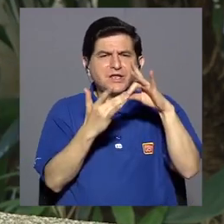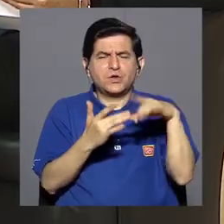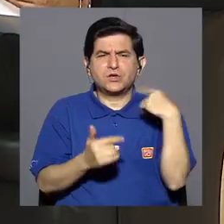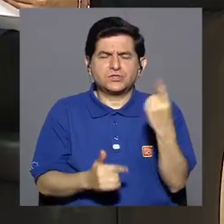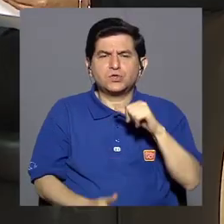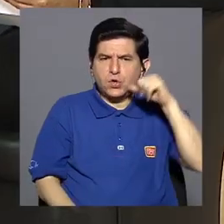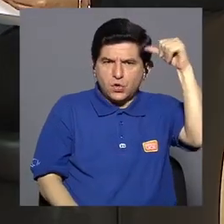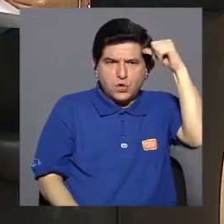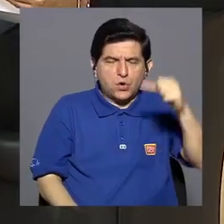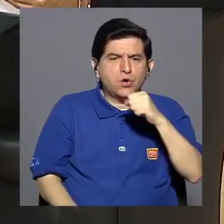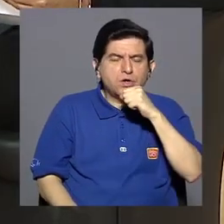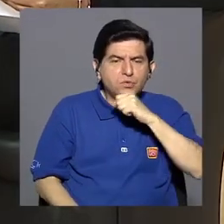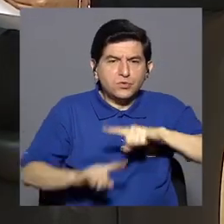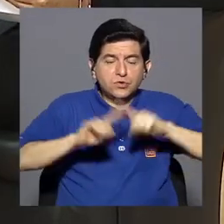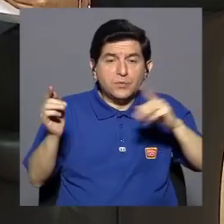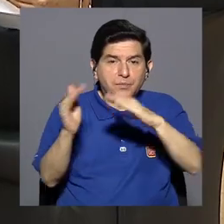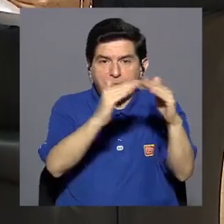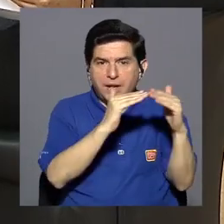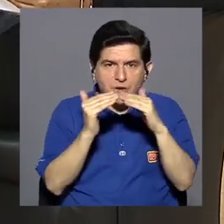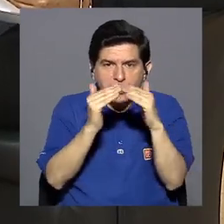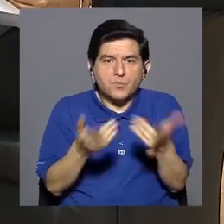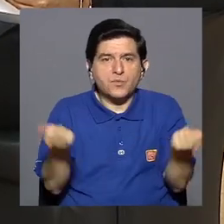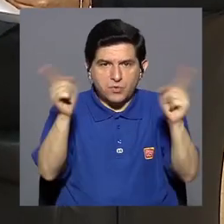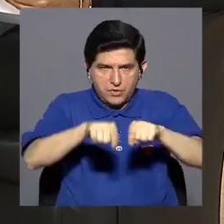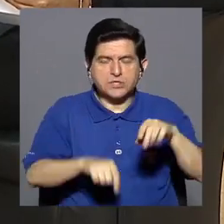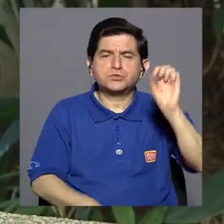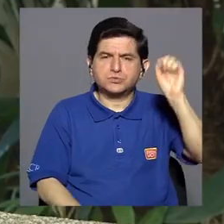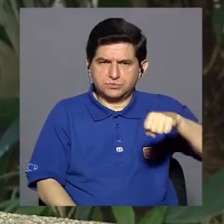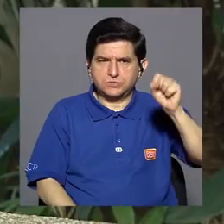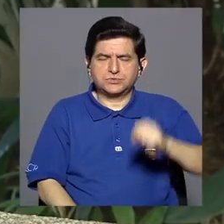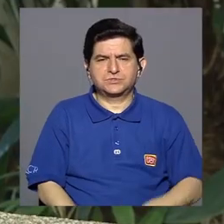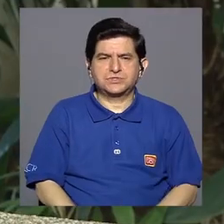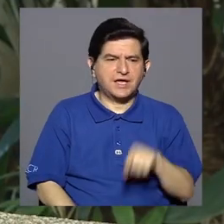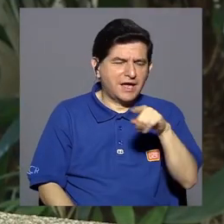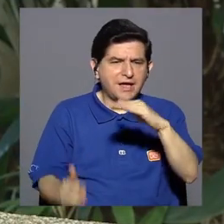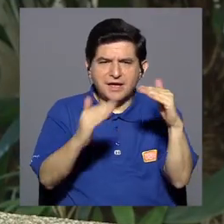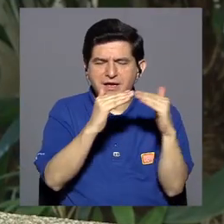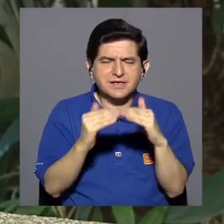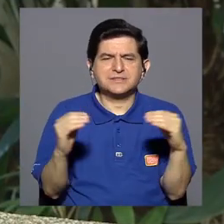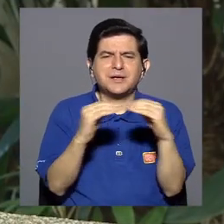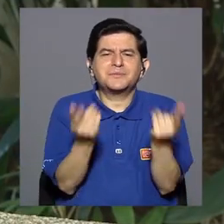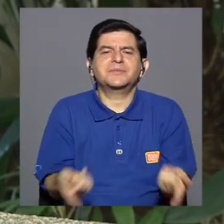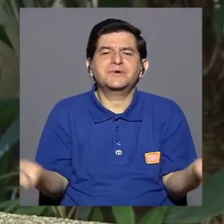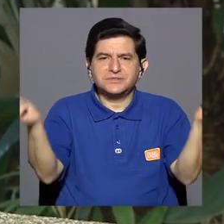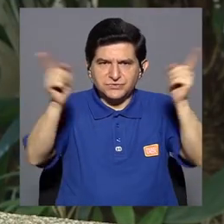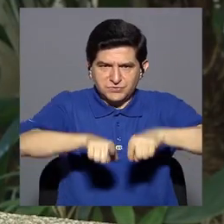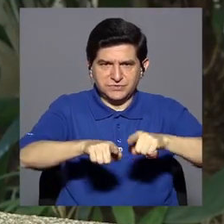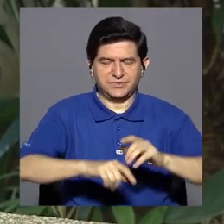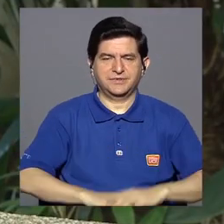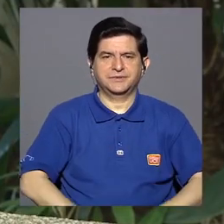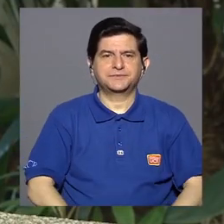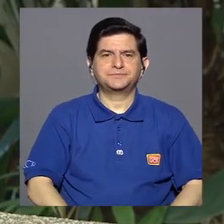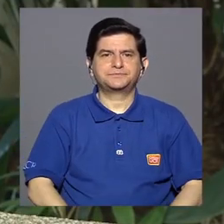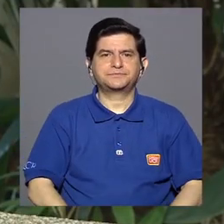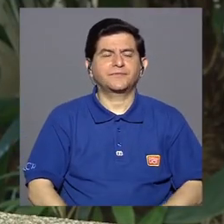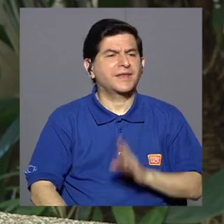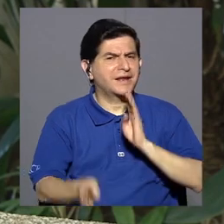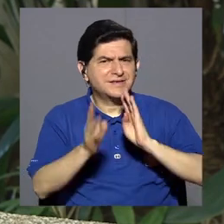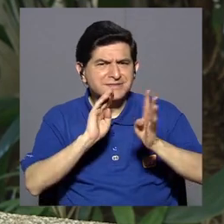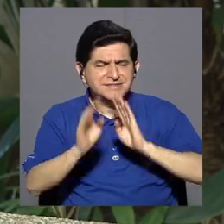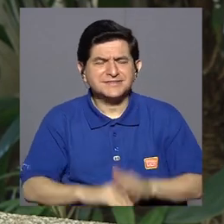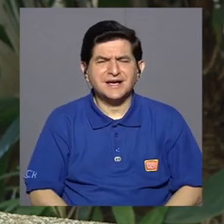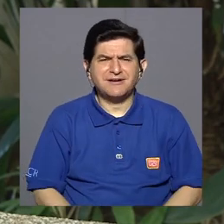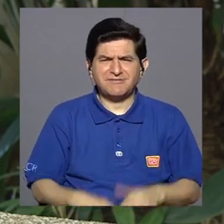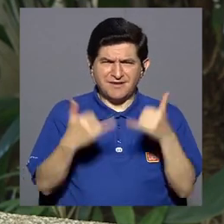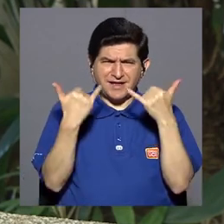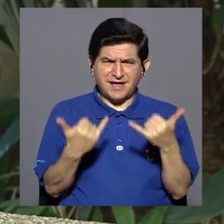exclusiva del adulto mayor, aunque esa es como la población en que más se En la que más se da, por decirlo de alguna forma. ¿Se